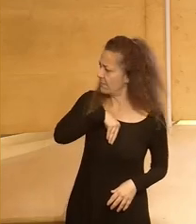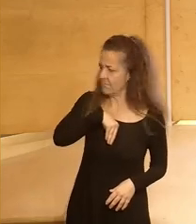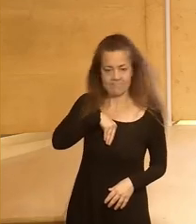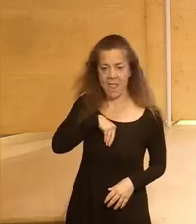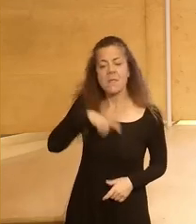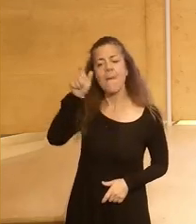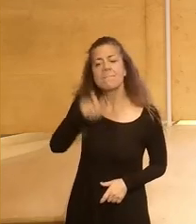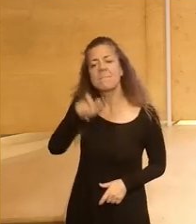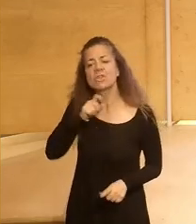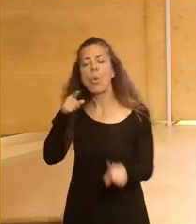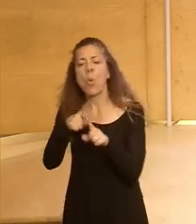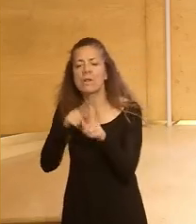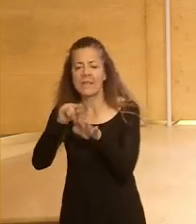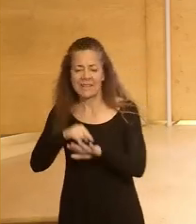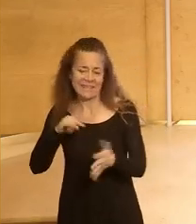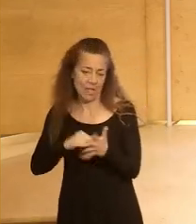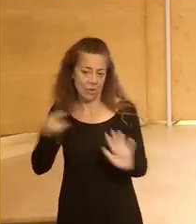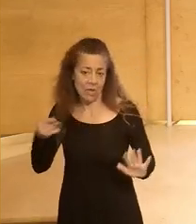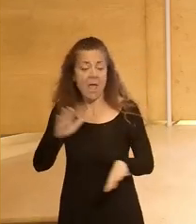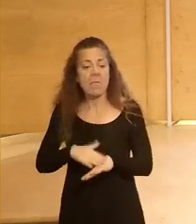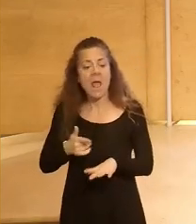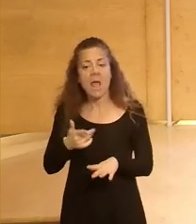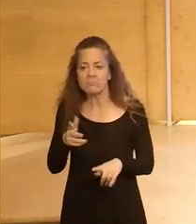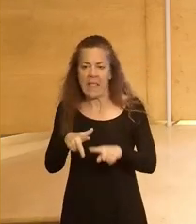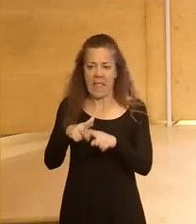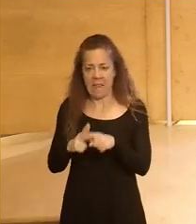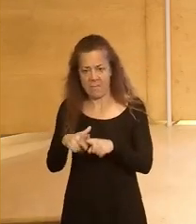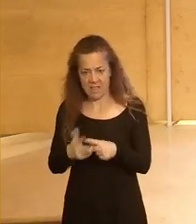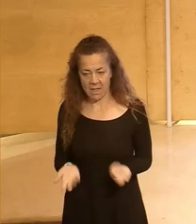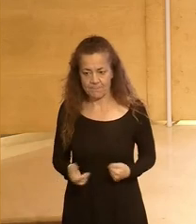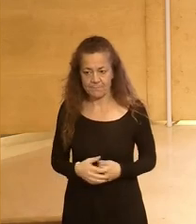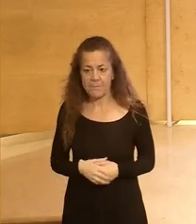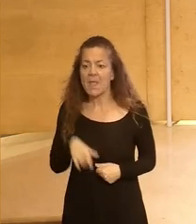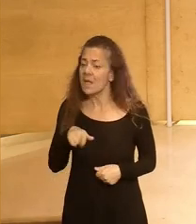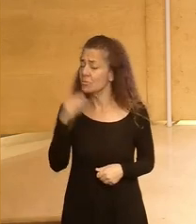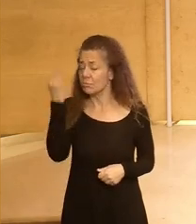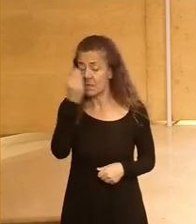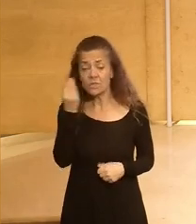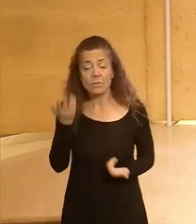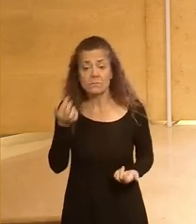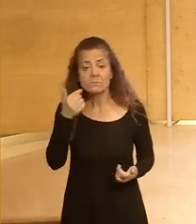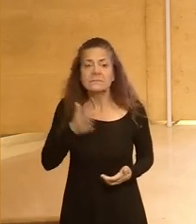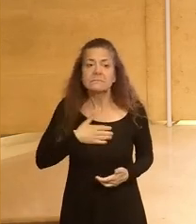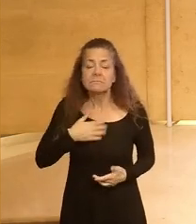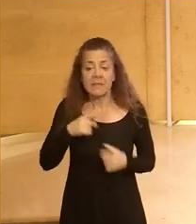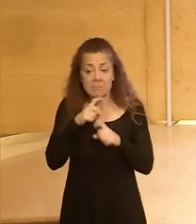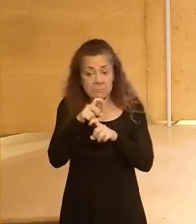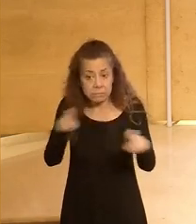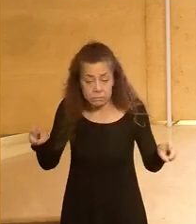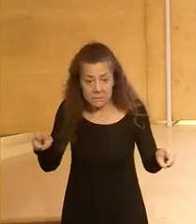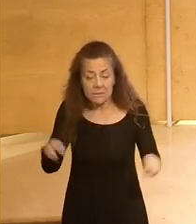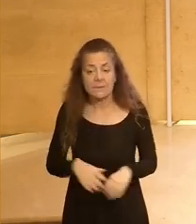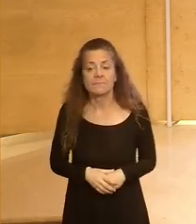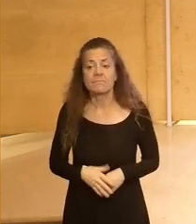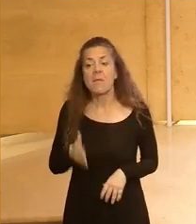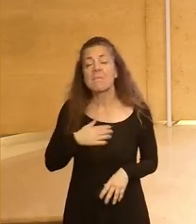personas que utilicen la tecnología para bueno como herramienta y ese creo que es mi mensaje y